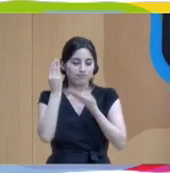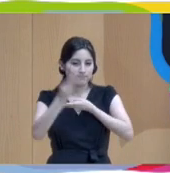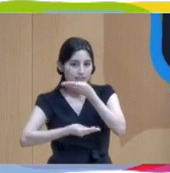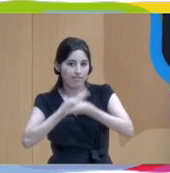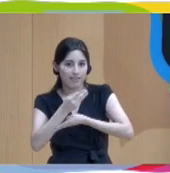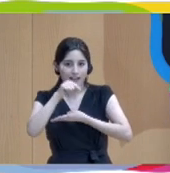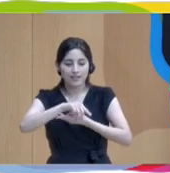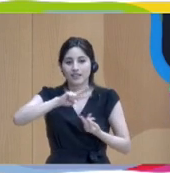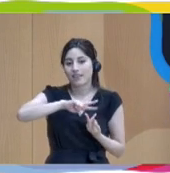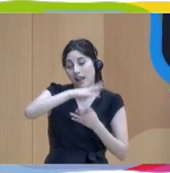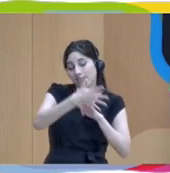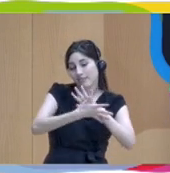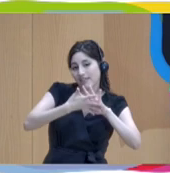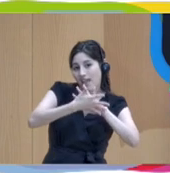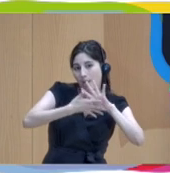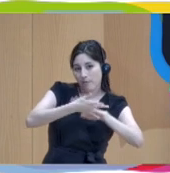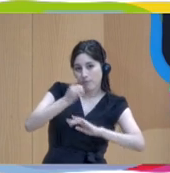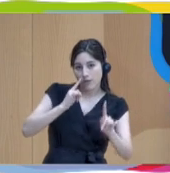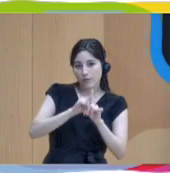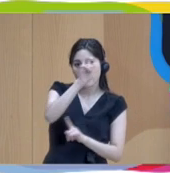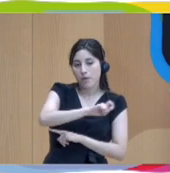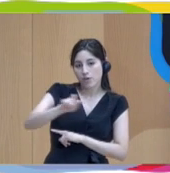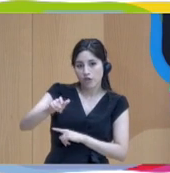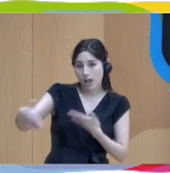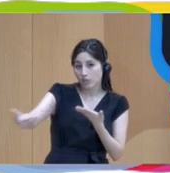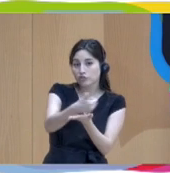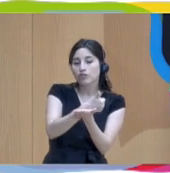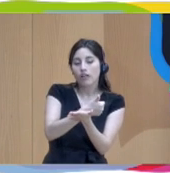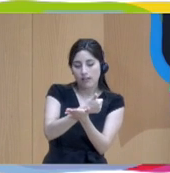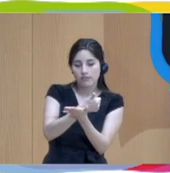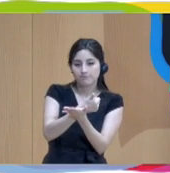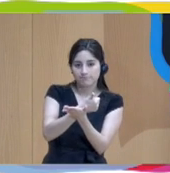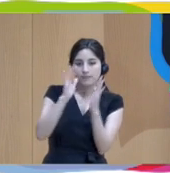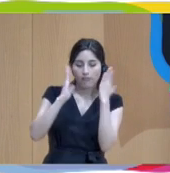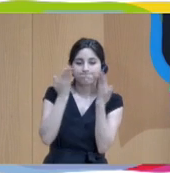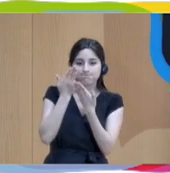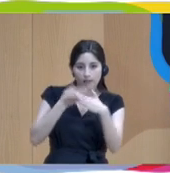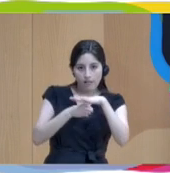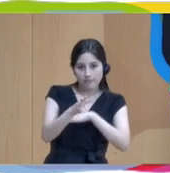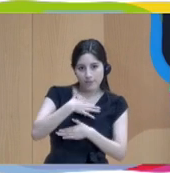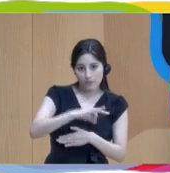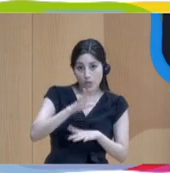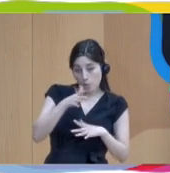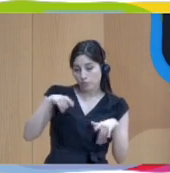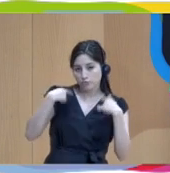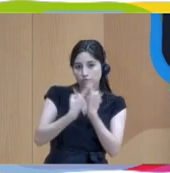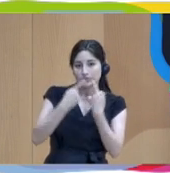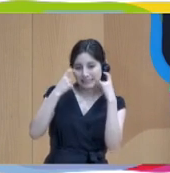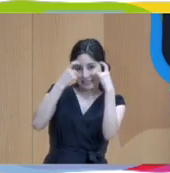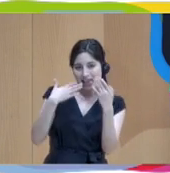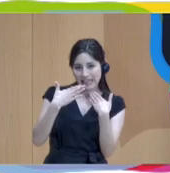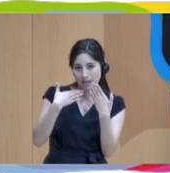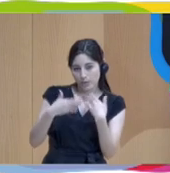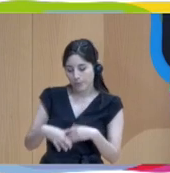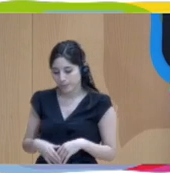interpretación de lo que aquí ocurre para que todas las personas puedan acceder y así nos entendamos que es esto lo que hablábamos, de ese diálogo.